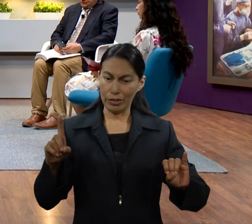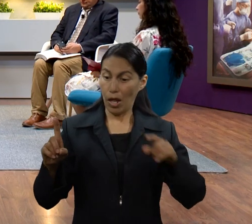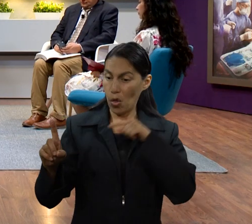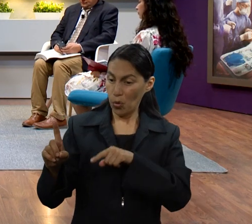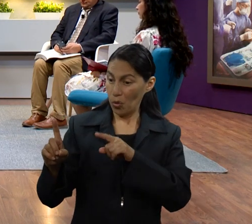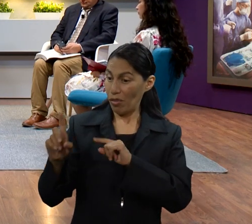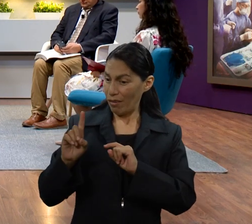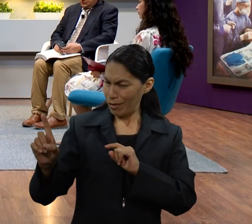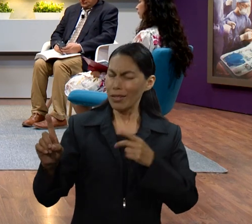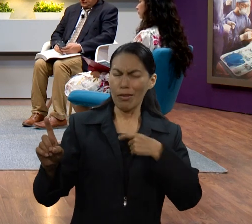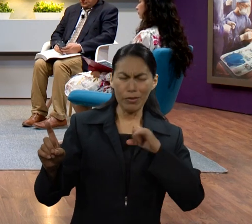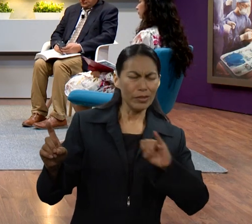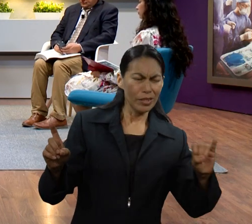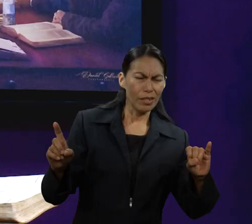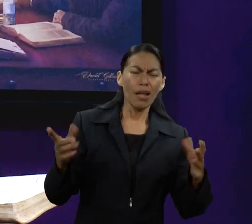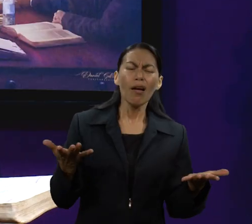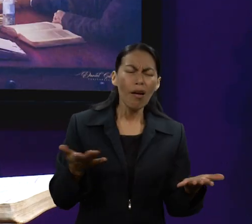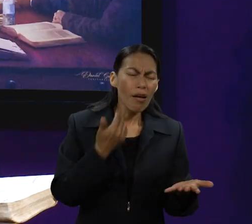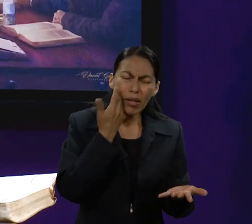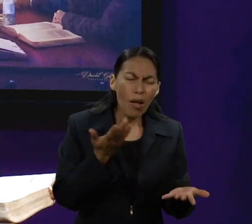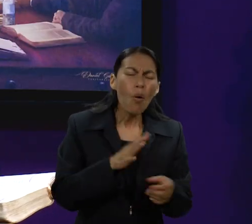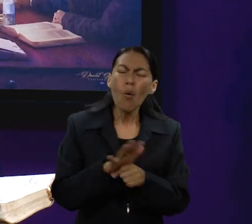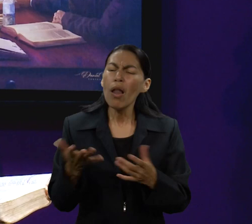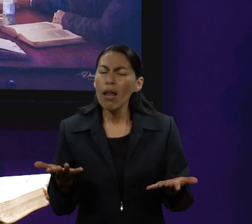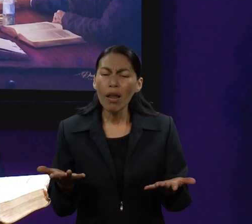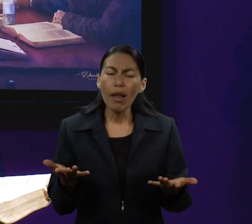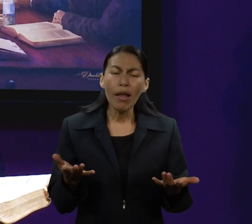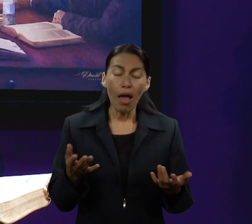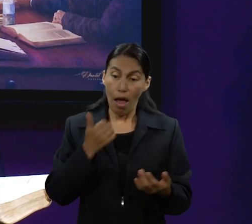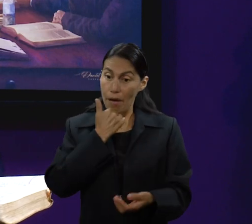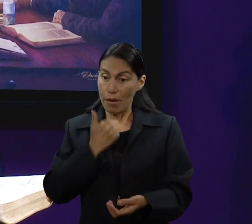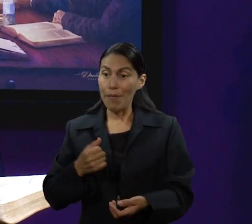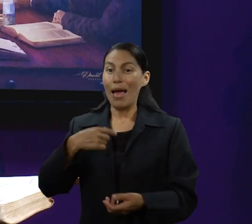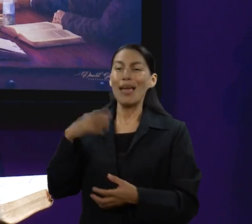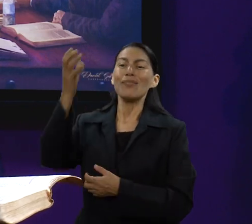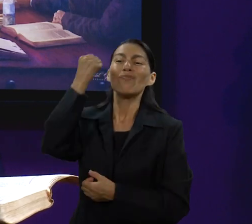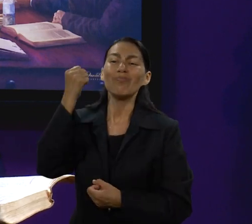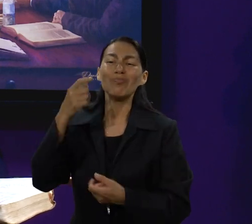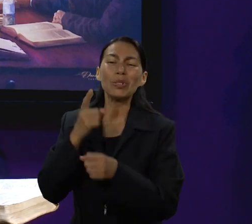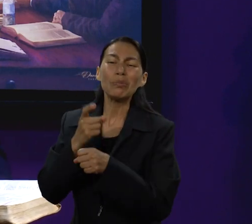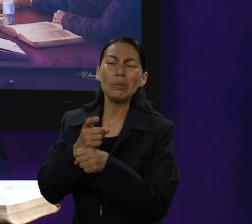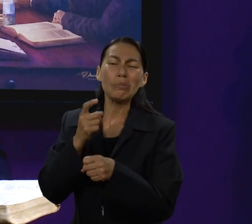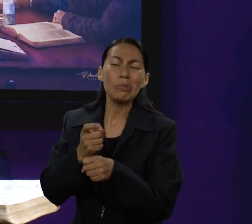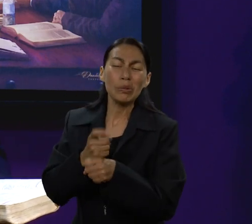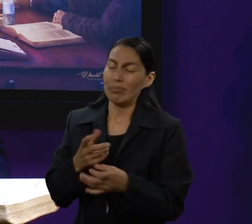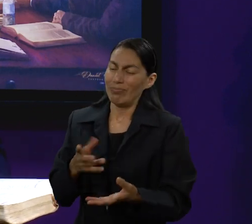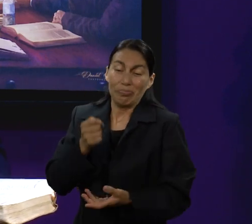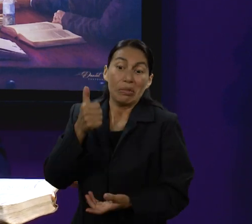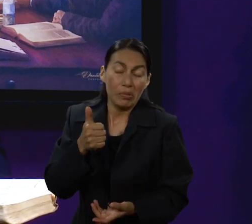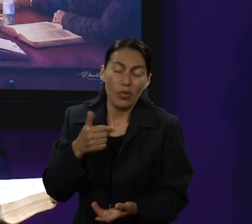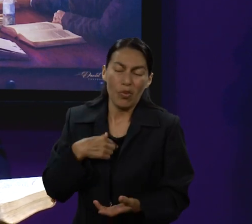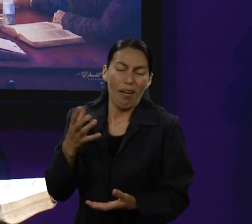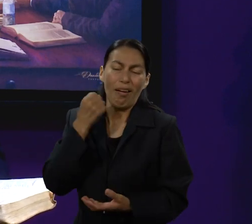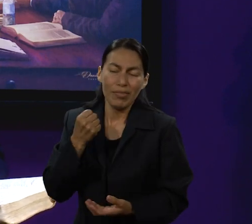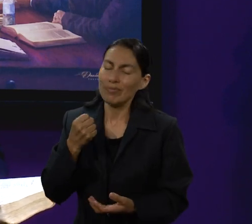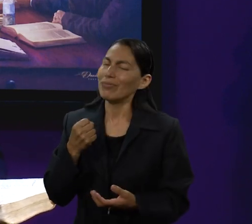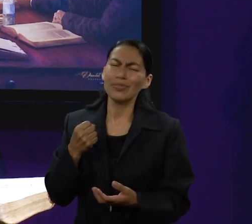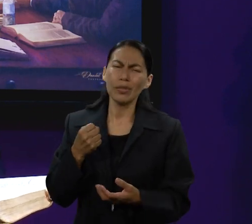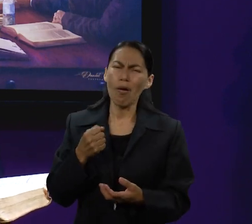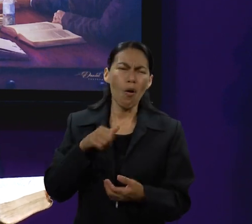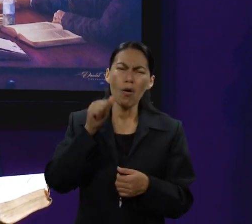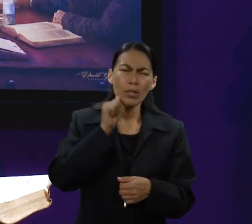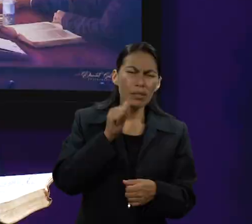izquierda. Siempre daba la opción de escoger, no tomaba él la decisión, sino, ¿sabes qué? Toma tú la decisión. ¿Cuál te parece mejor a ti?